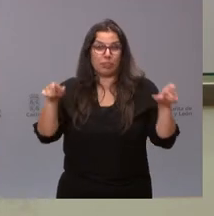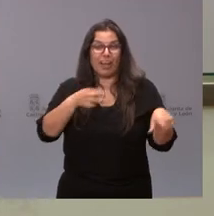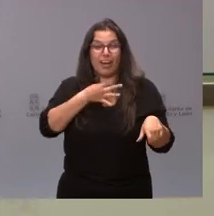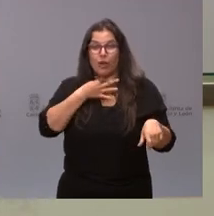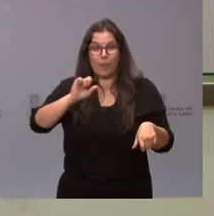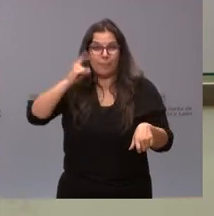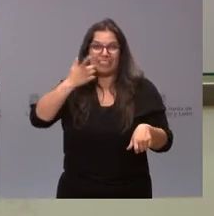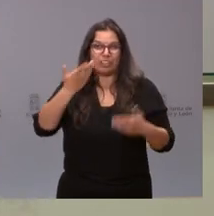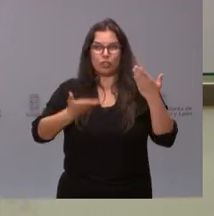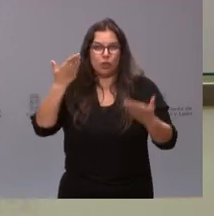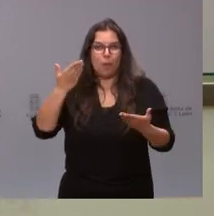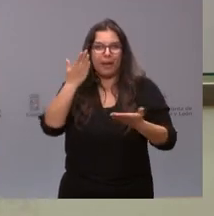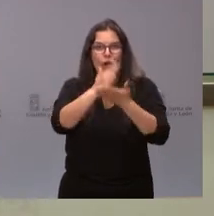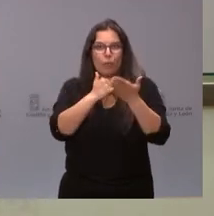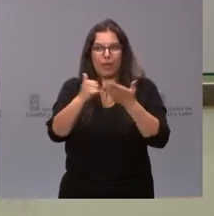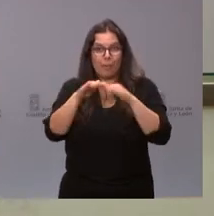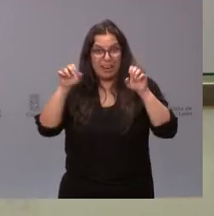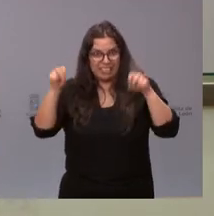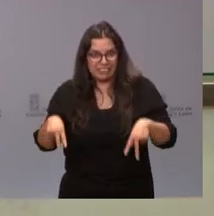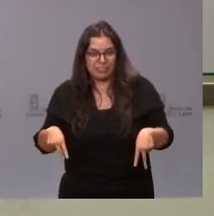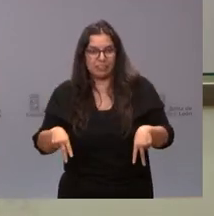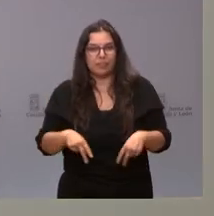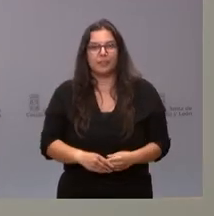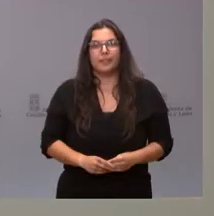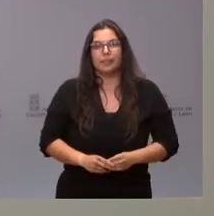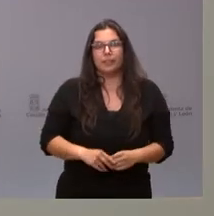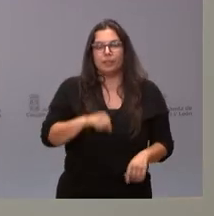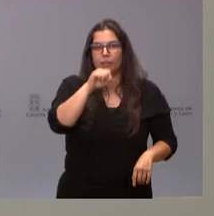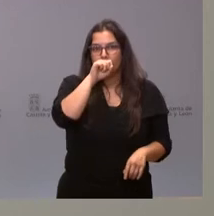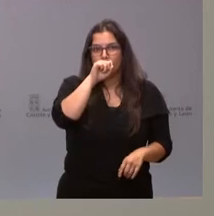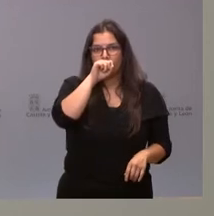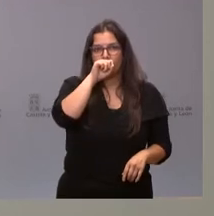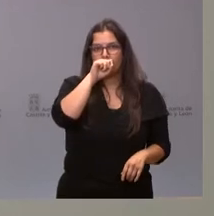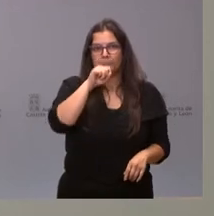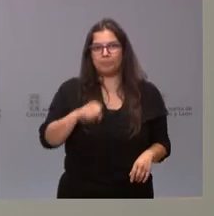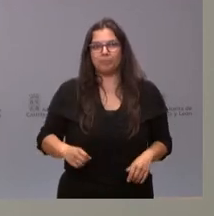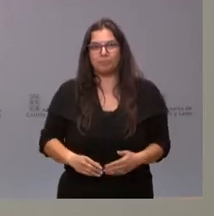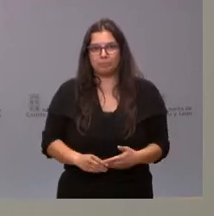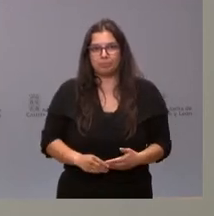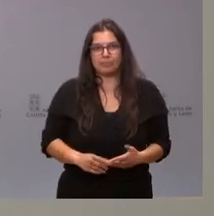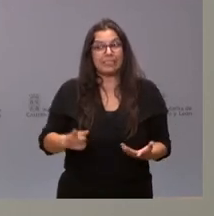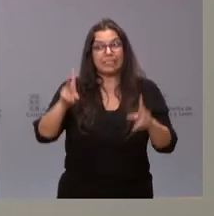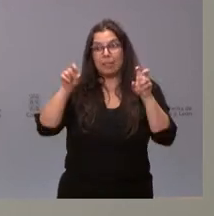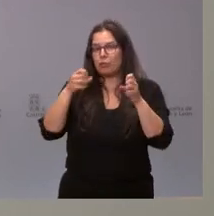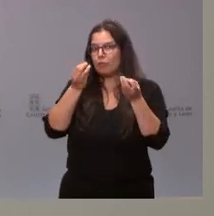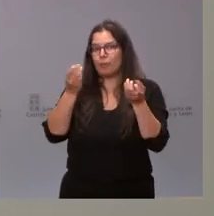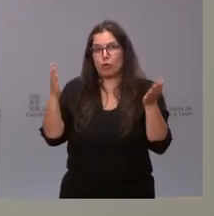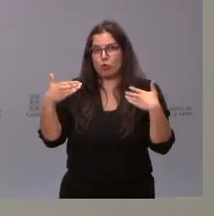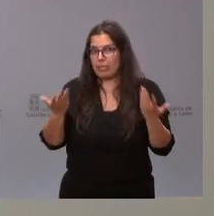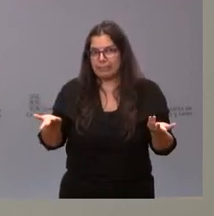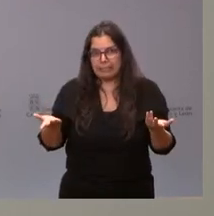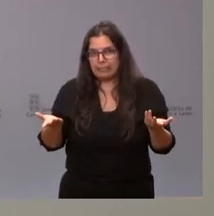ahogamientos, porque no los contratan en estas zonas de baño aptas. Pues no tengo una información sobre este sentido y